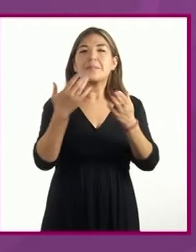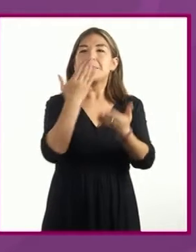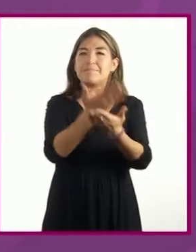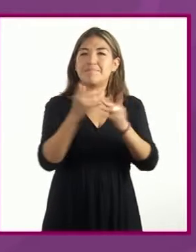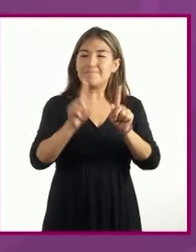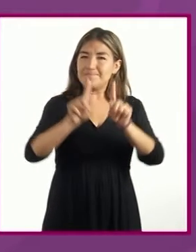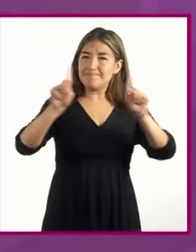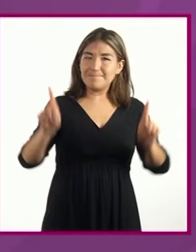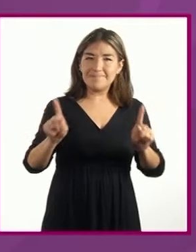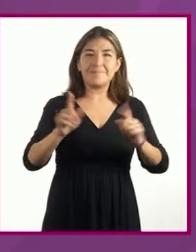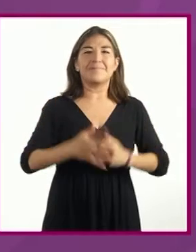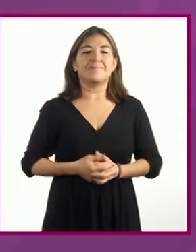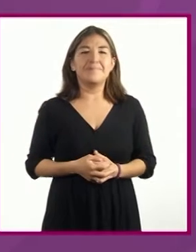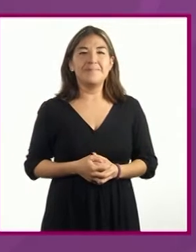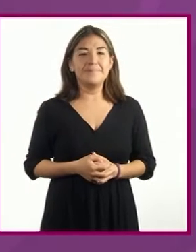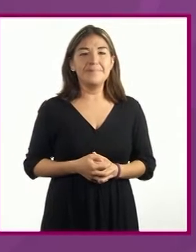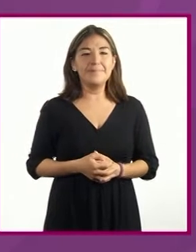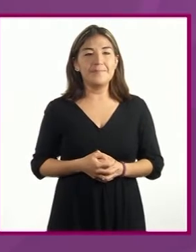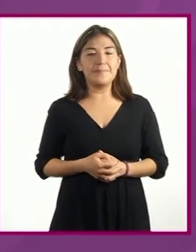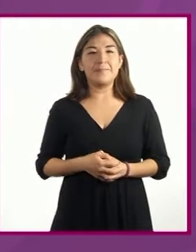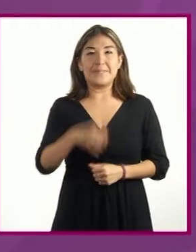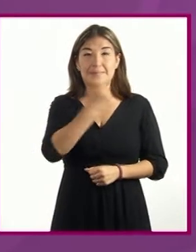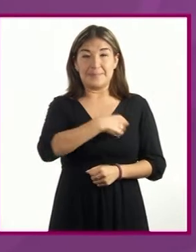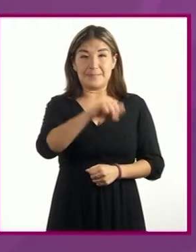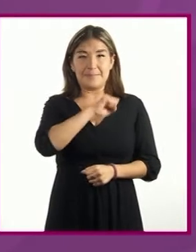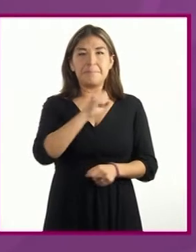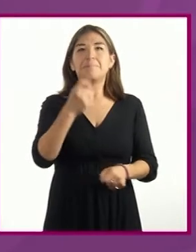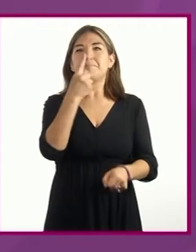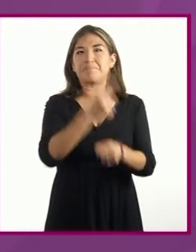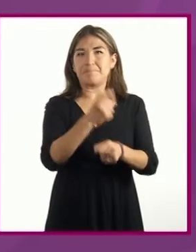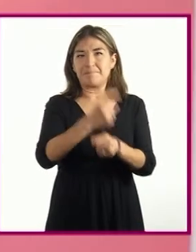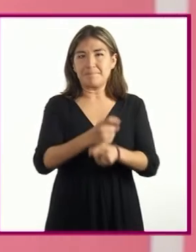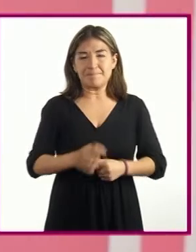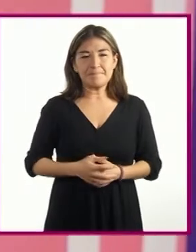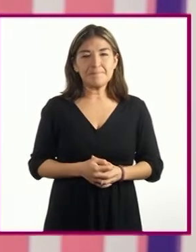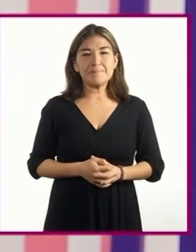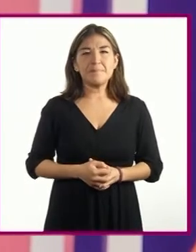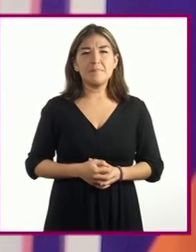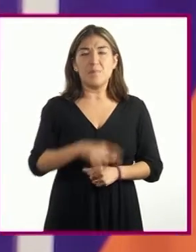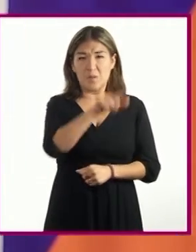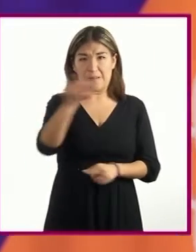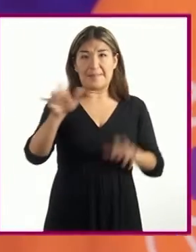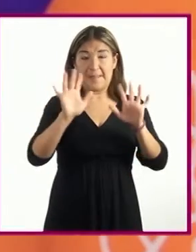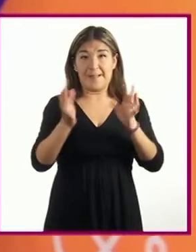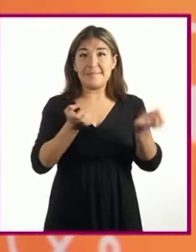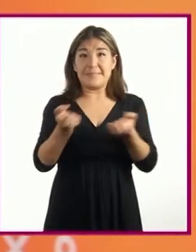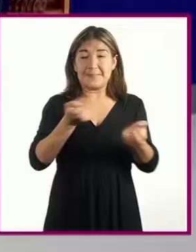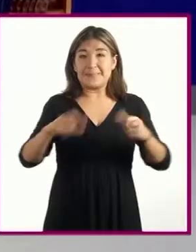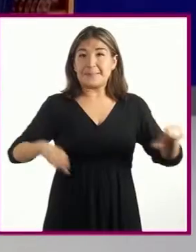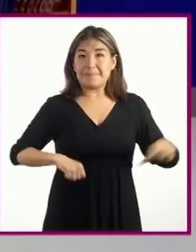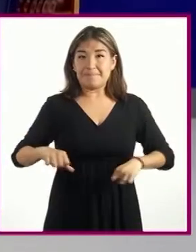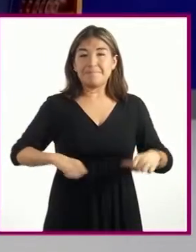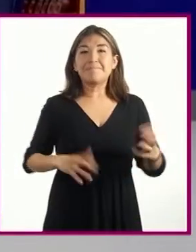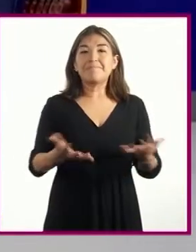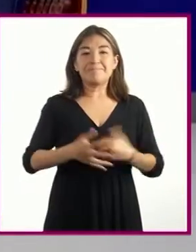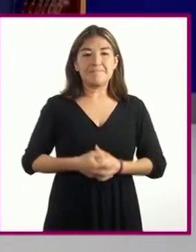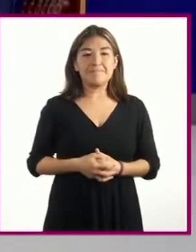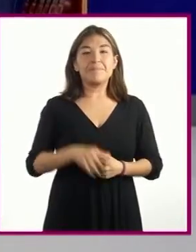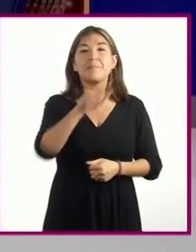guardar y pedir la sana distancia. La salud es lo primero. Además, ¿ya hicieron algo de ejercicio?